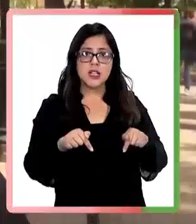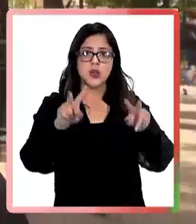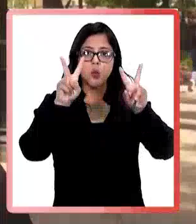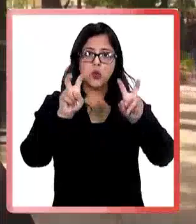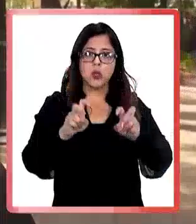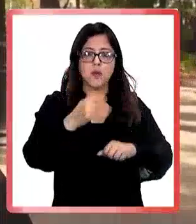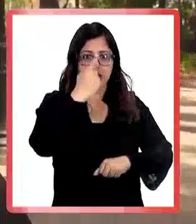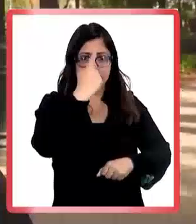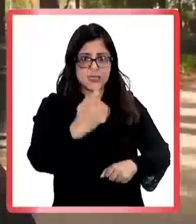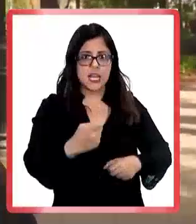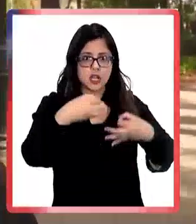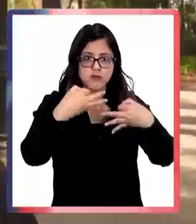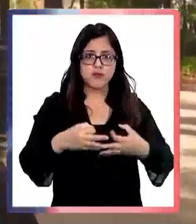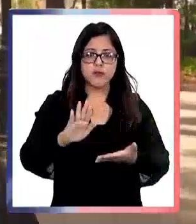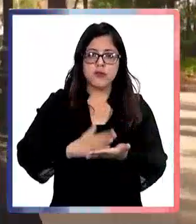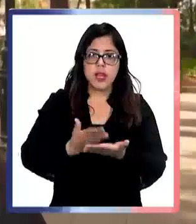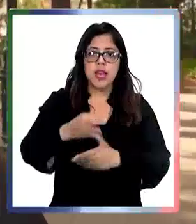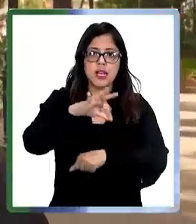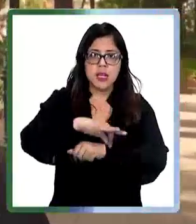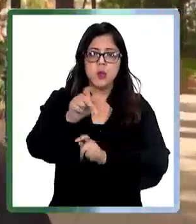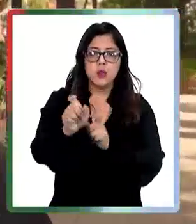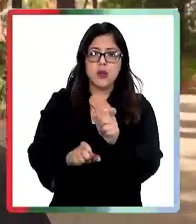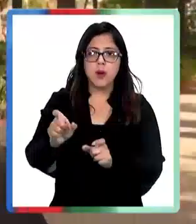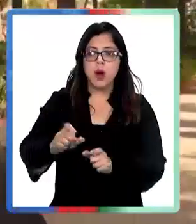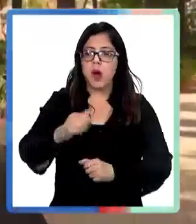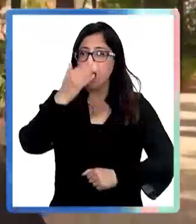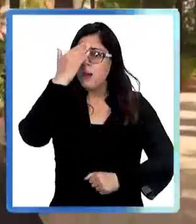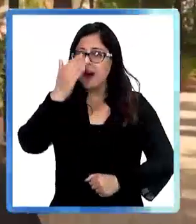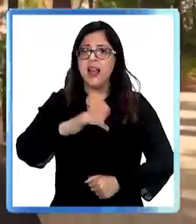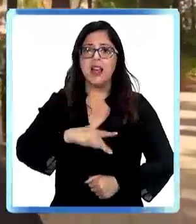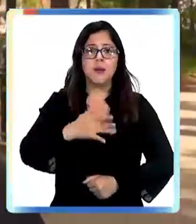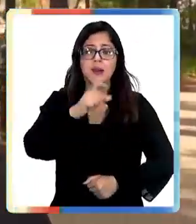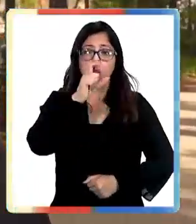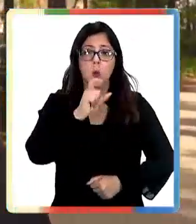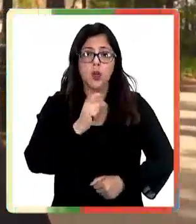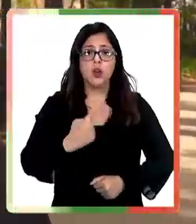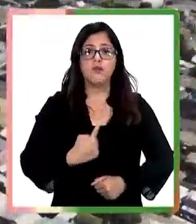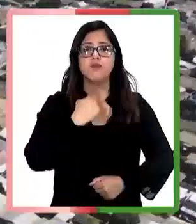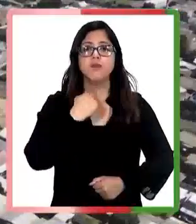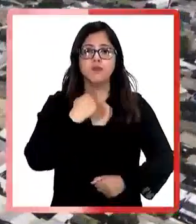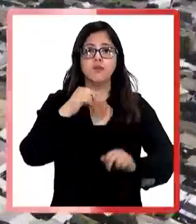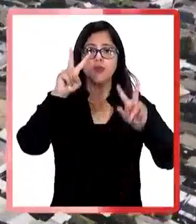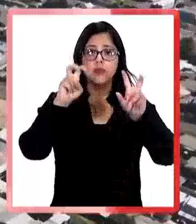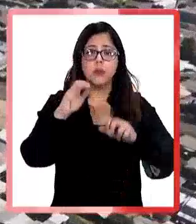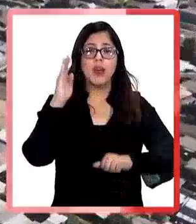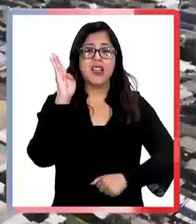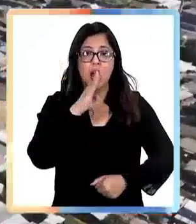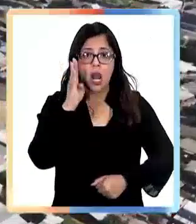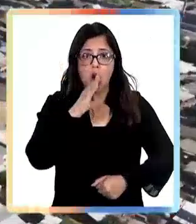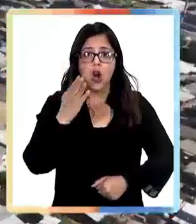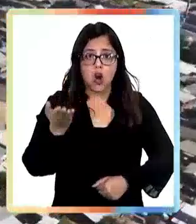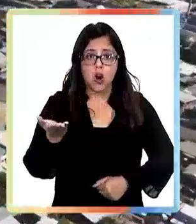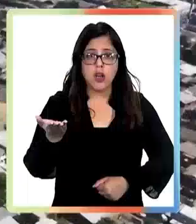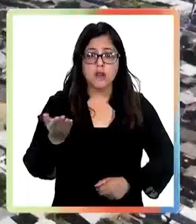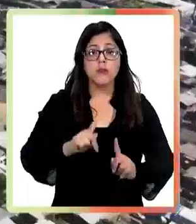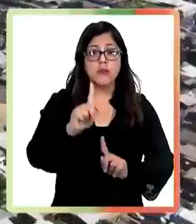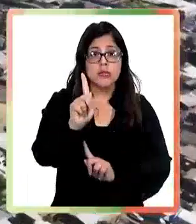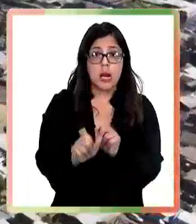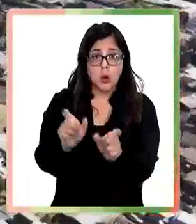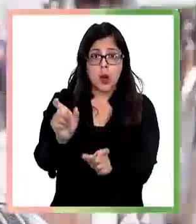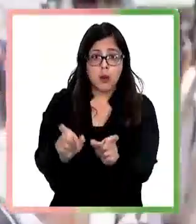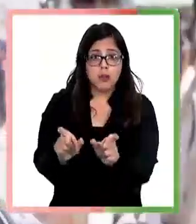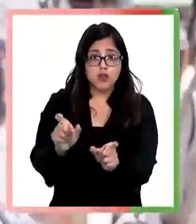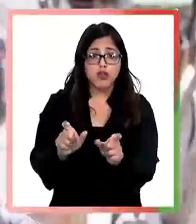olores. Algunas personas tratan de esconder el tema diciendo que es, no sé, de